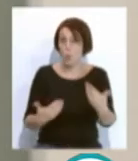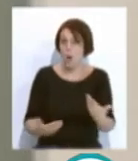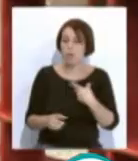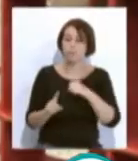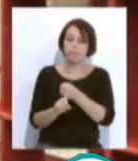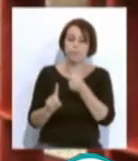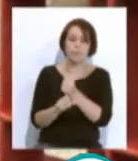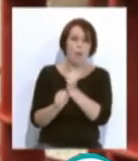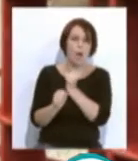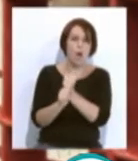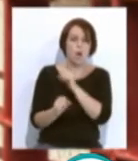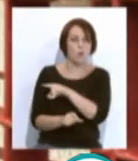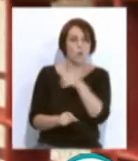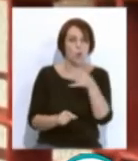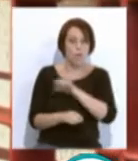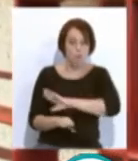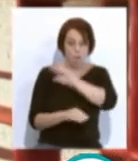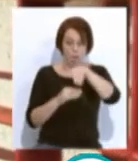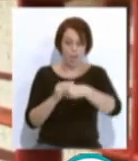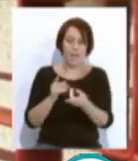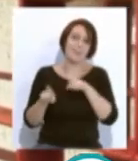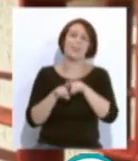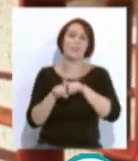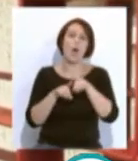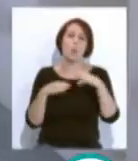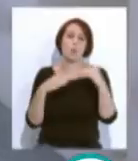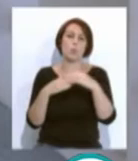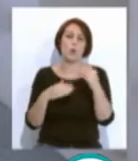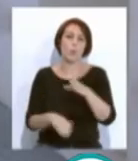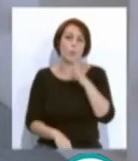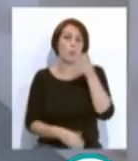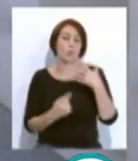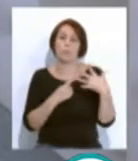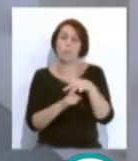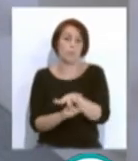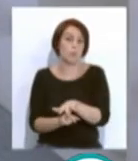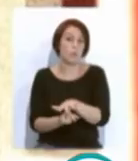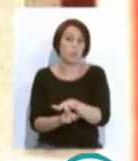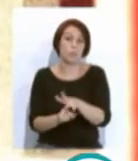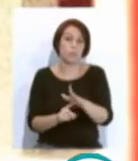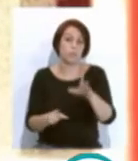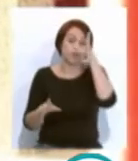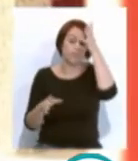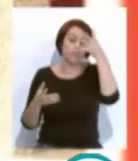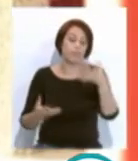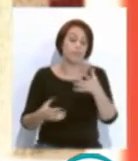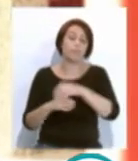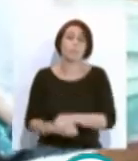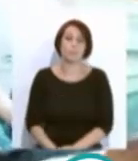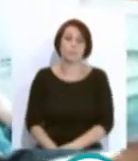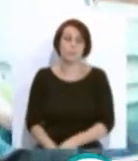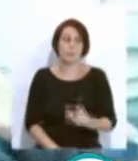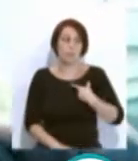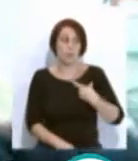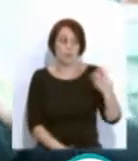presión de la carga de trabajo sumen la fuerte crítica de los usuarios ante una situación que los desborda. Nos están recriminando